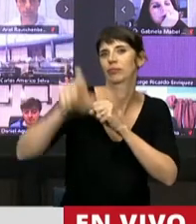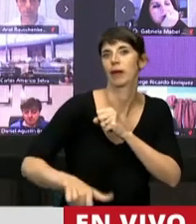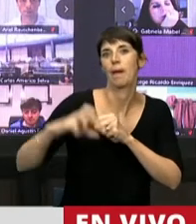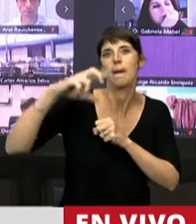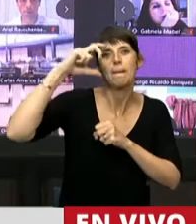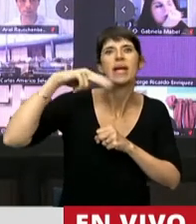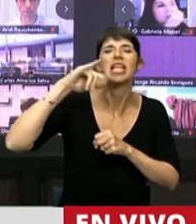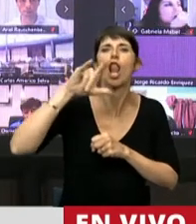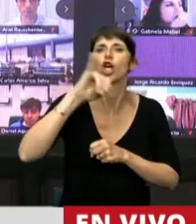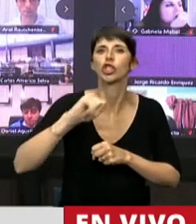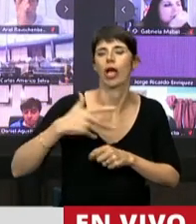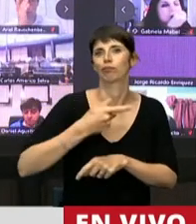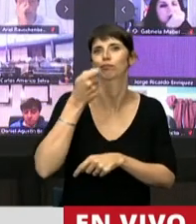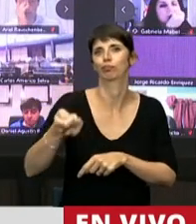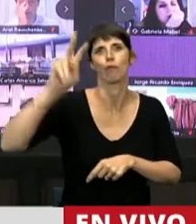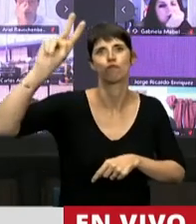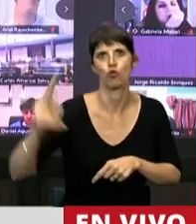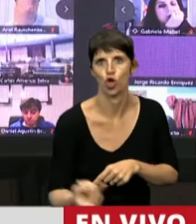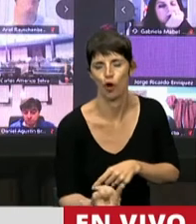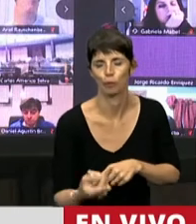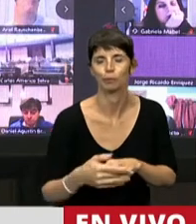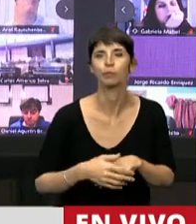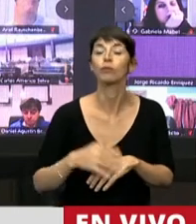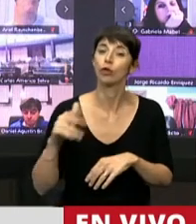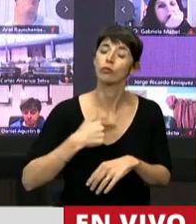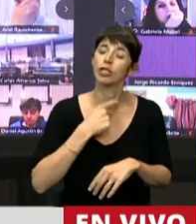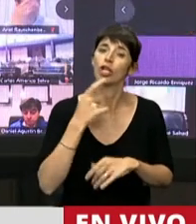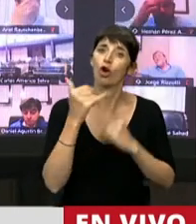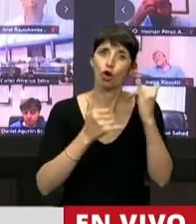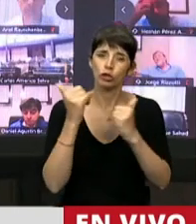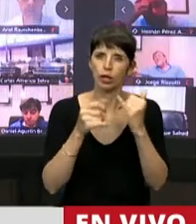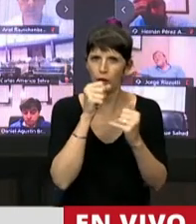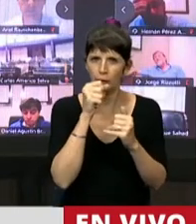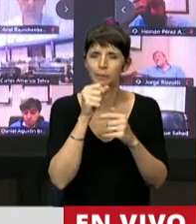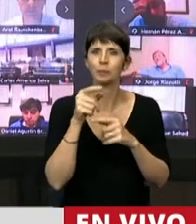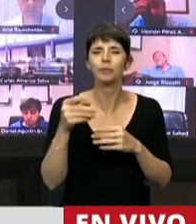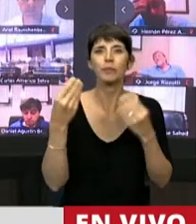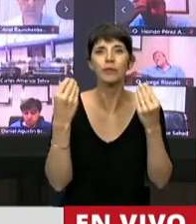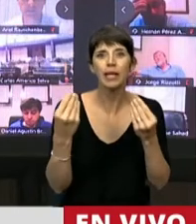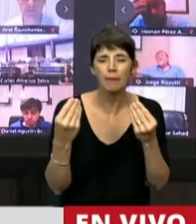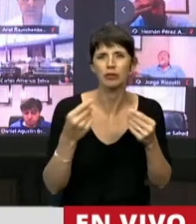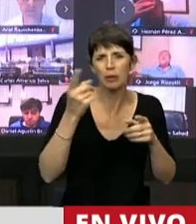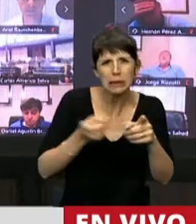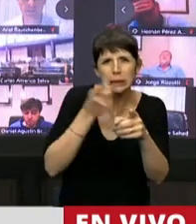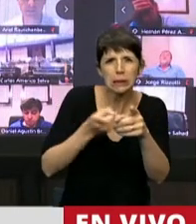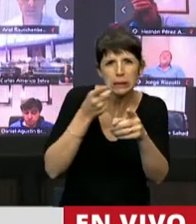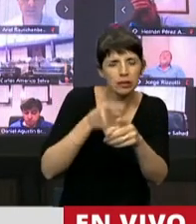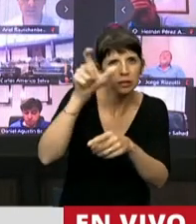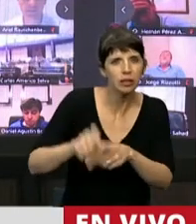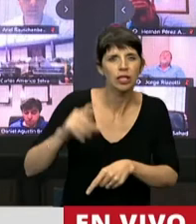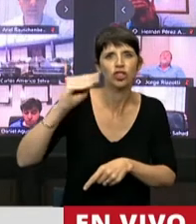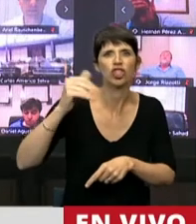relatar solamente una parte porque lo empezaron a perseguir al Chacho por todas partes y tuvieron que